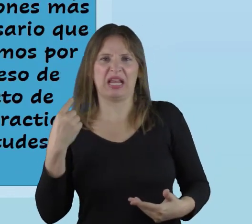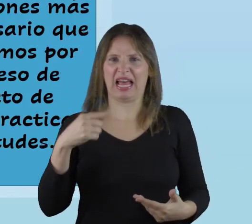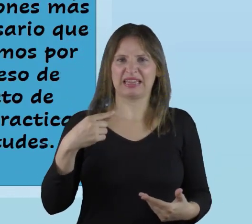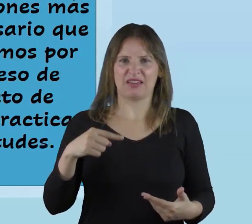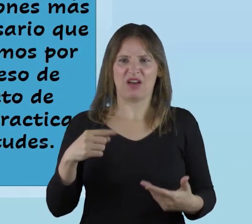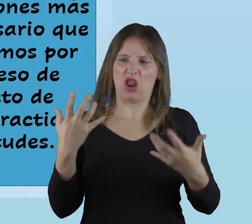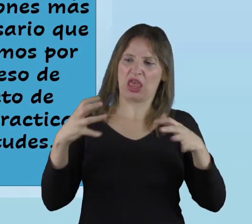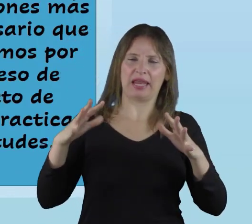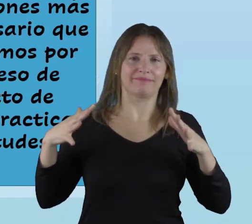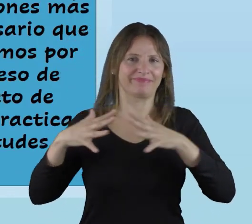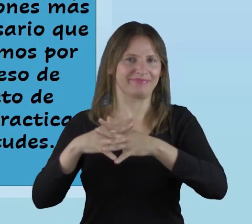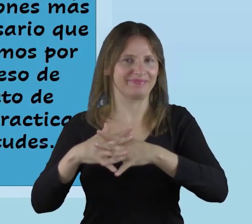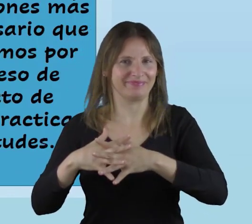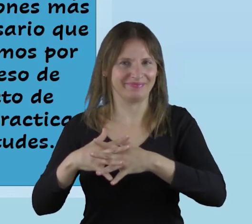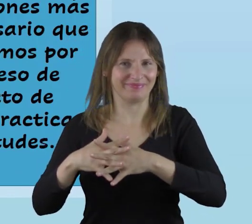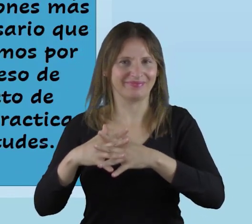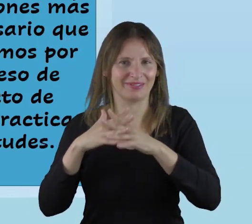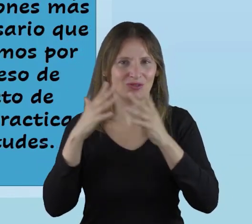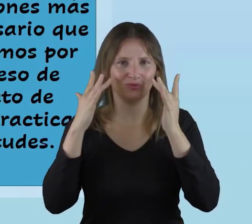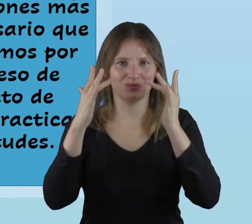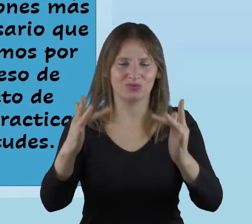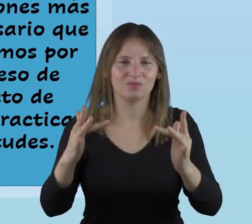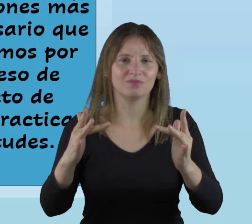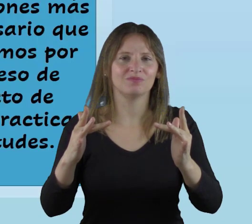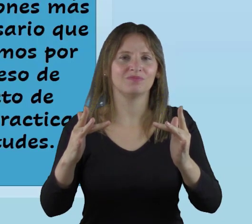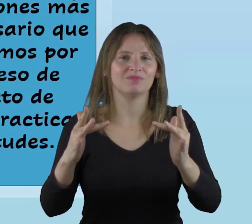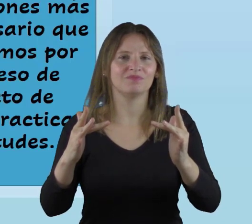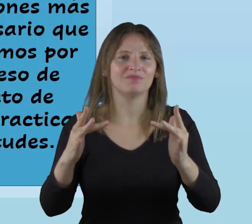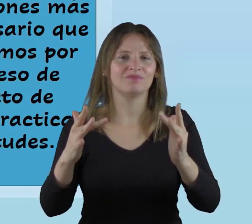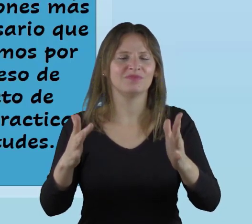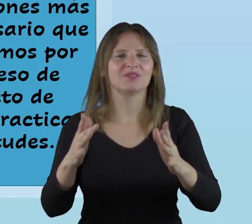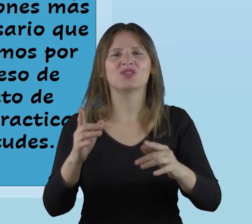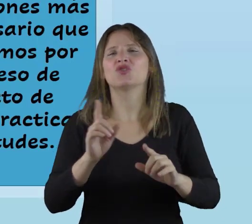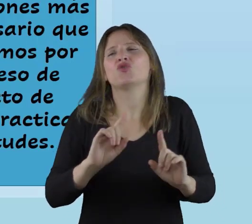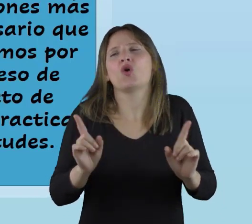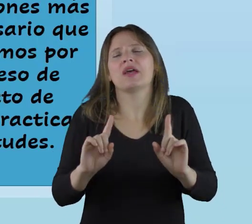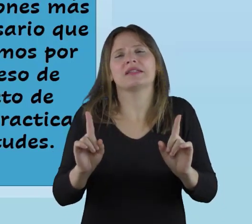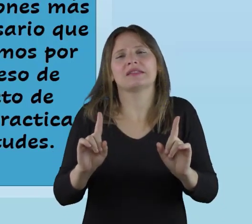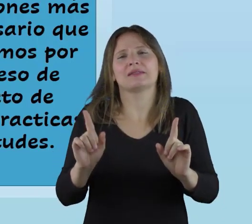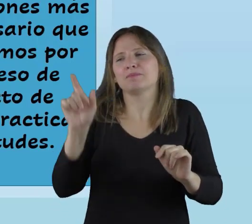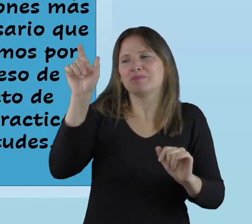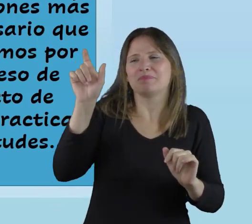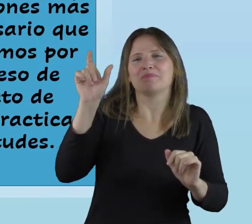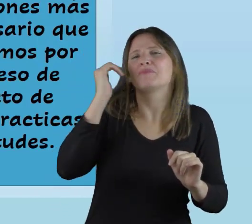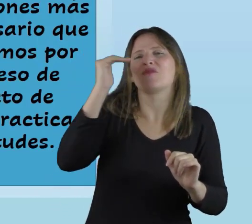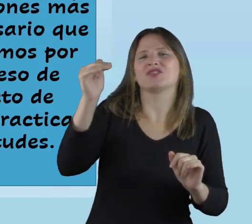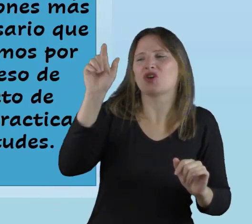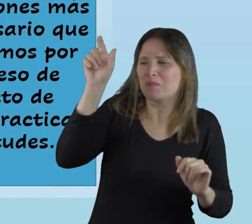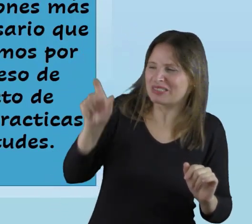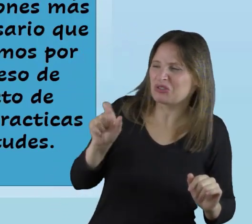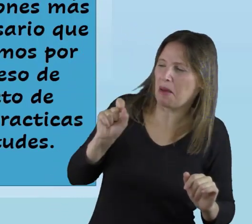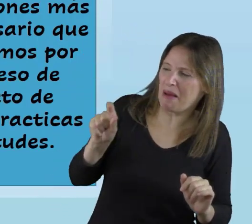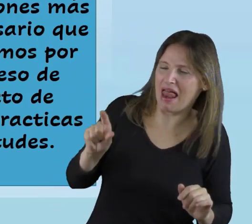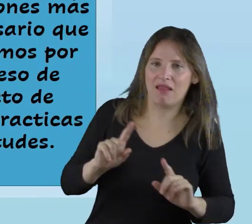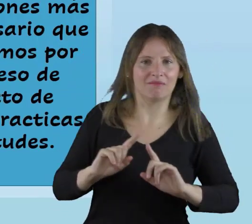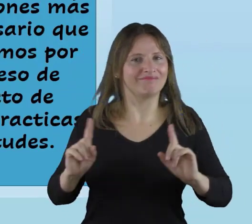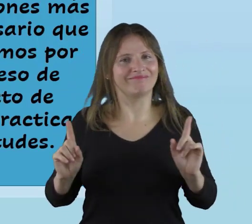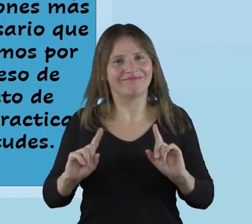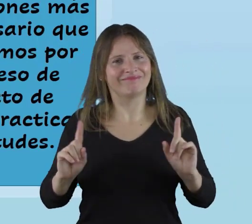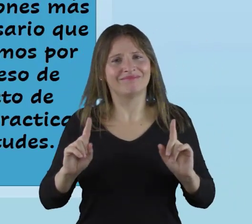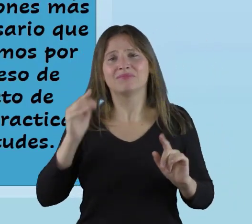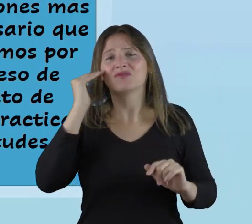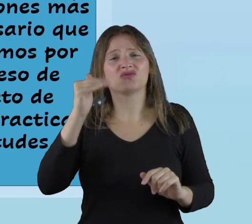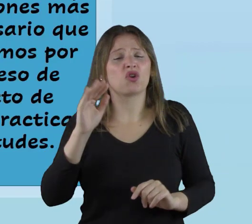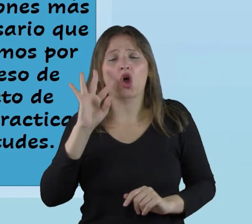saludable o negativa frente a la educación inclusiva por parte de los docentes no es porque sean